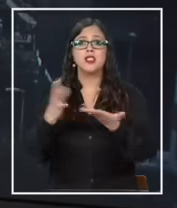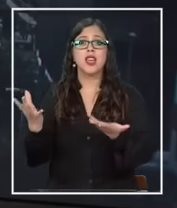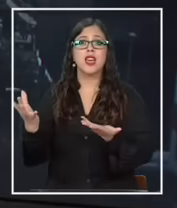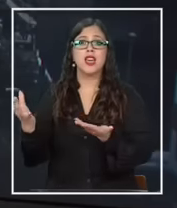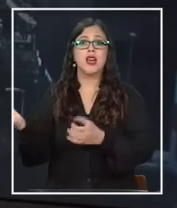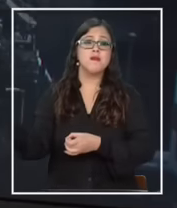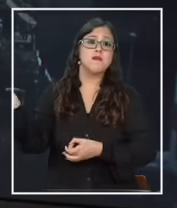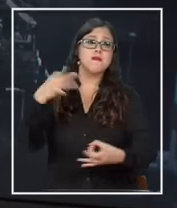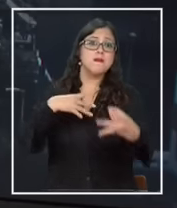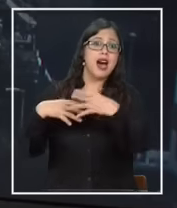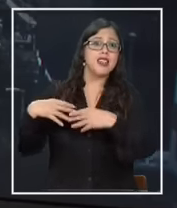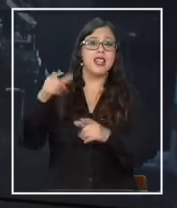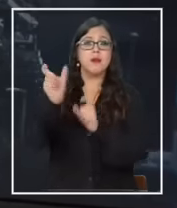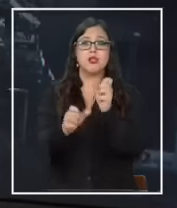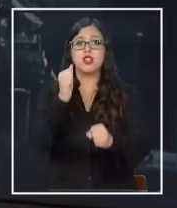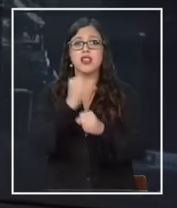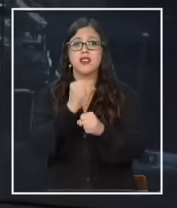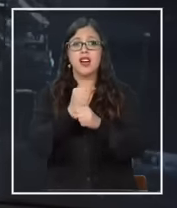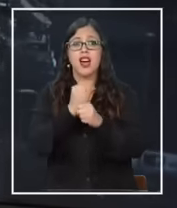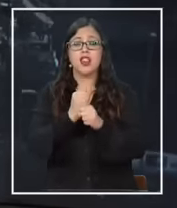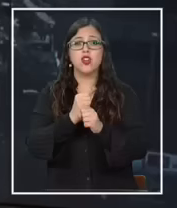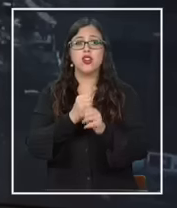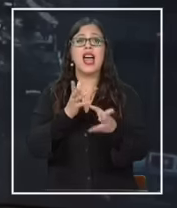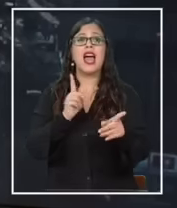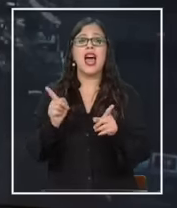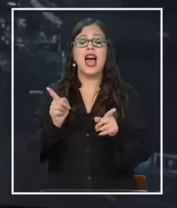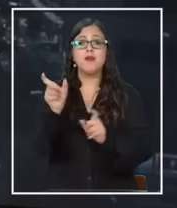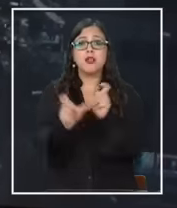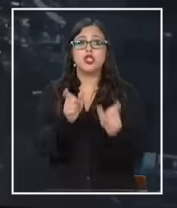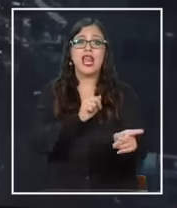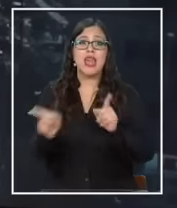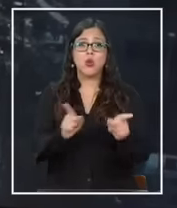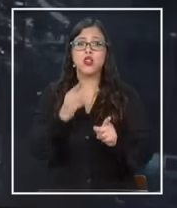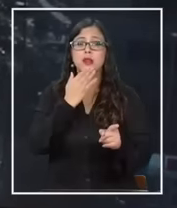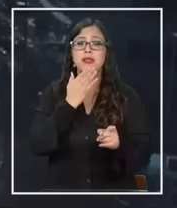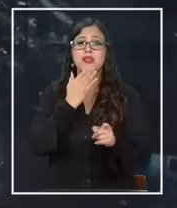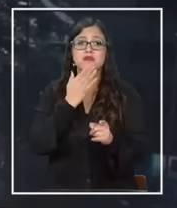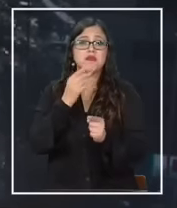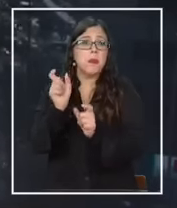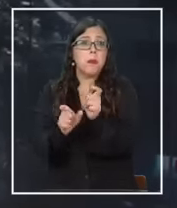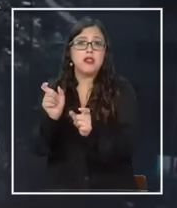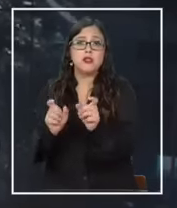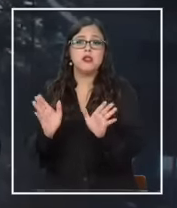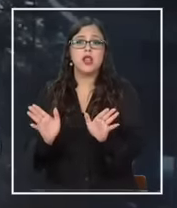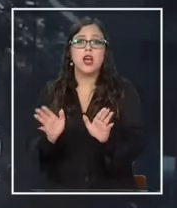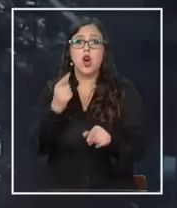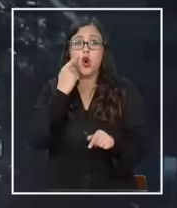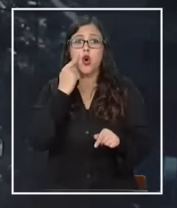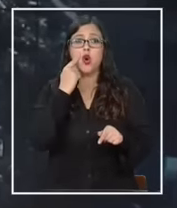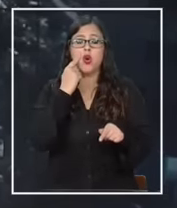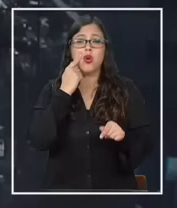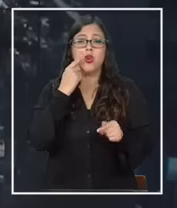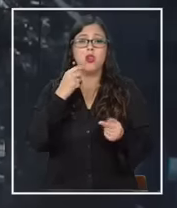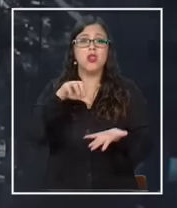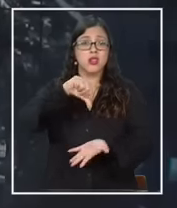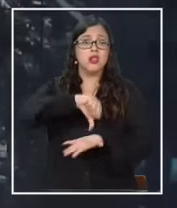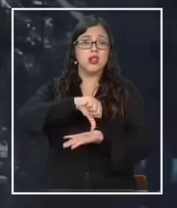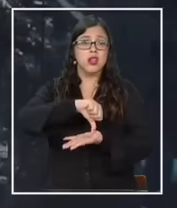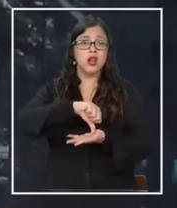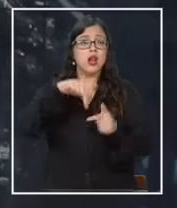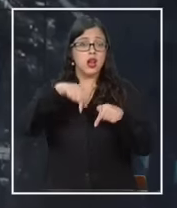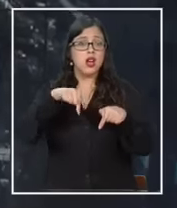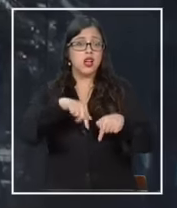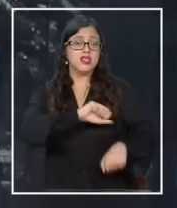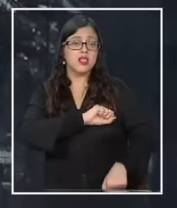a trabajar aquí a sus ejecutivos y empleados claro así lo indica al menos un ranking que este año puso a nuestra capital en el puesto